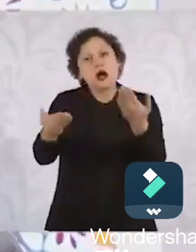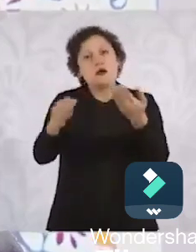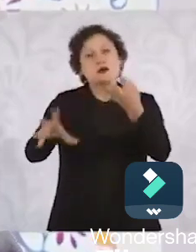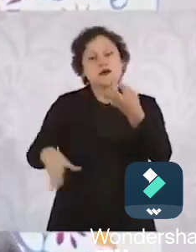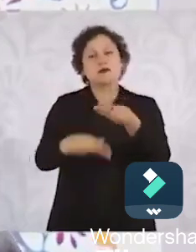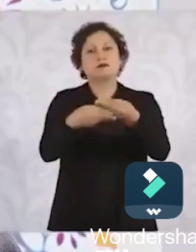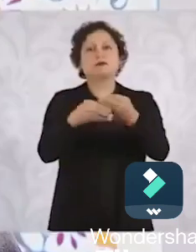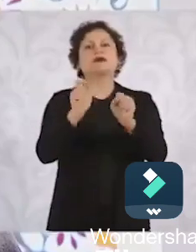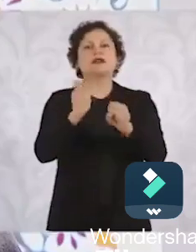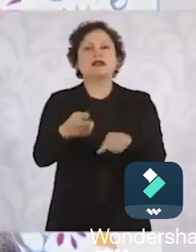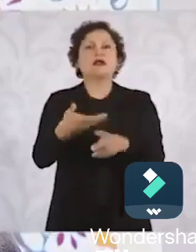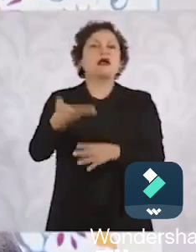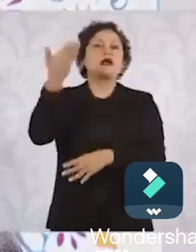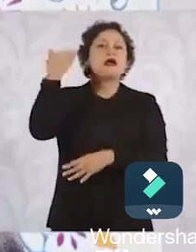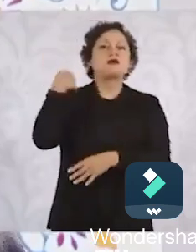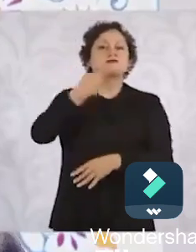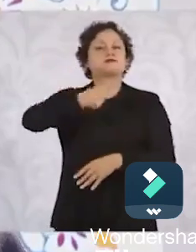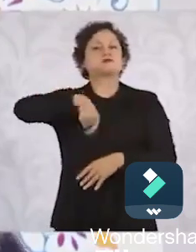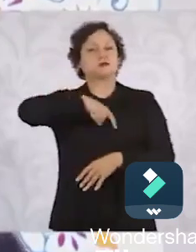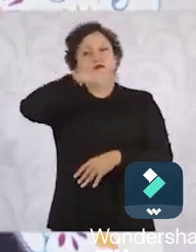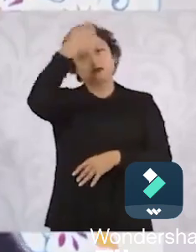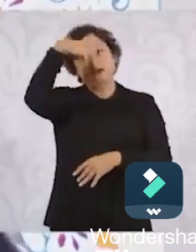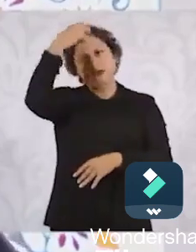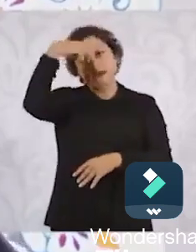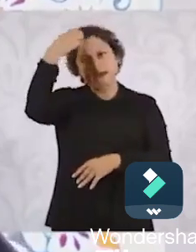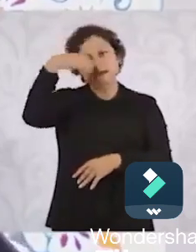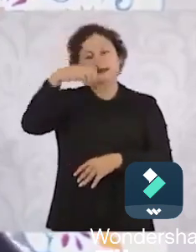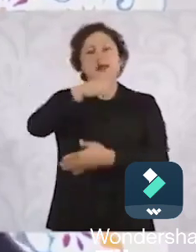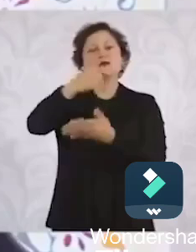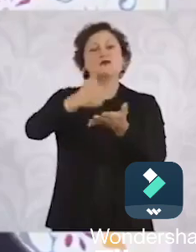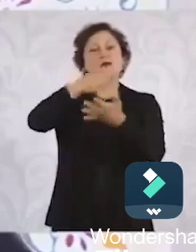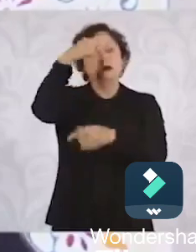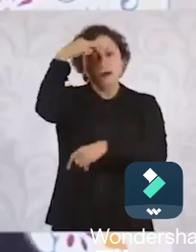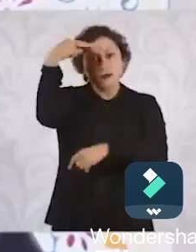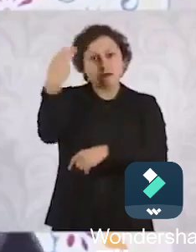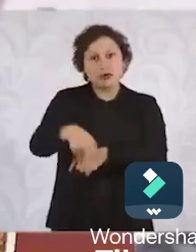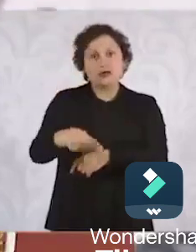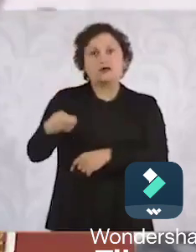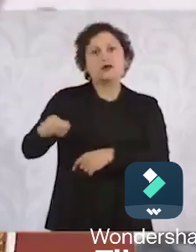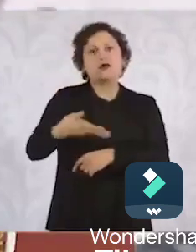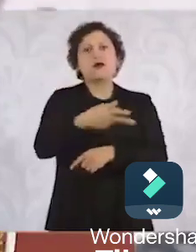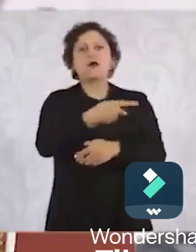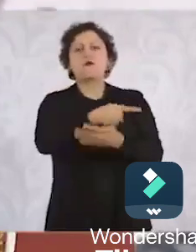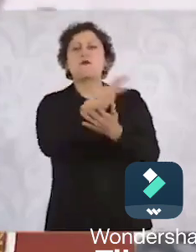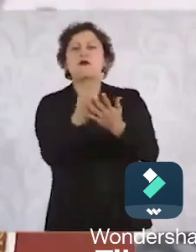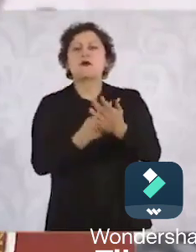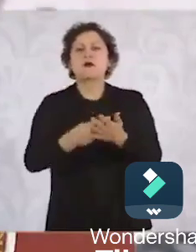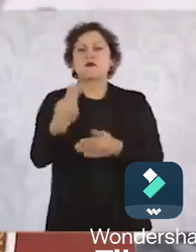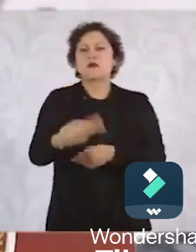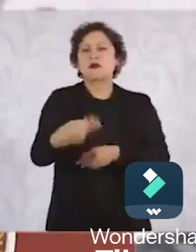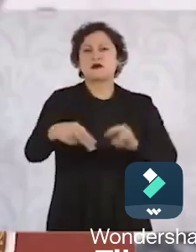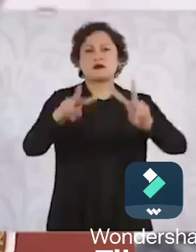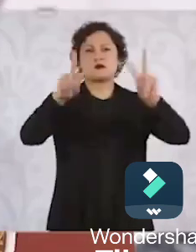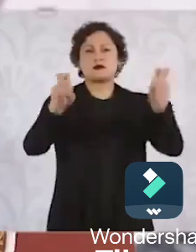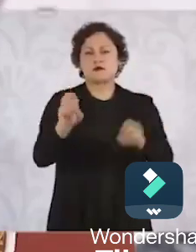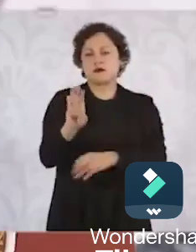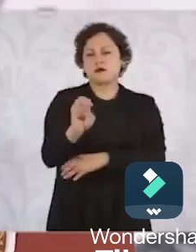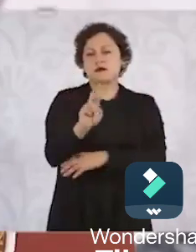programa que se llamó Barrio Adentro ¿qué en qué consistía?